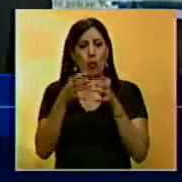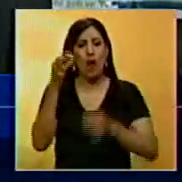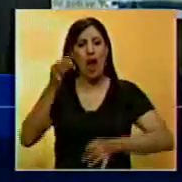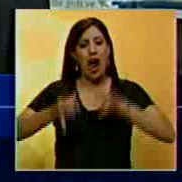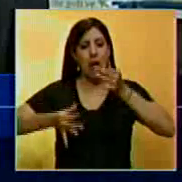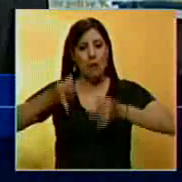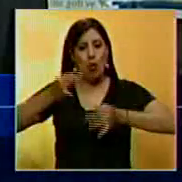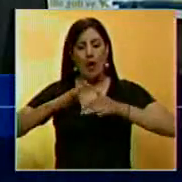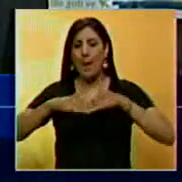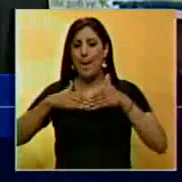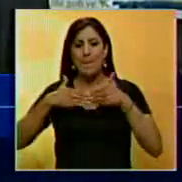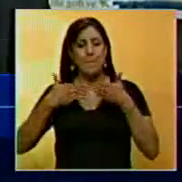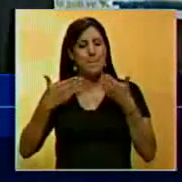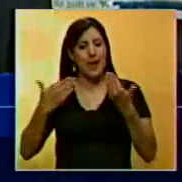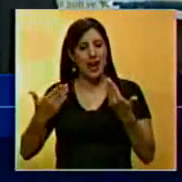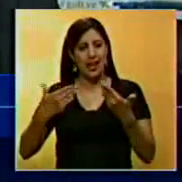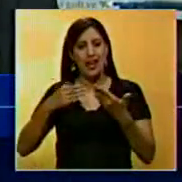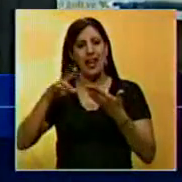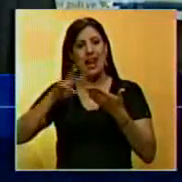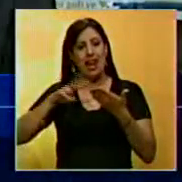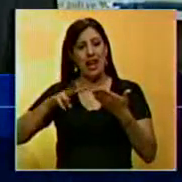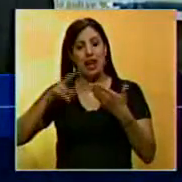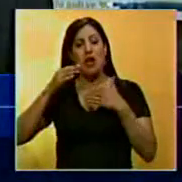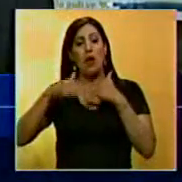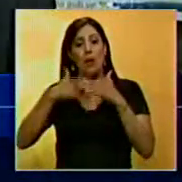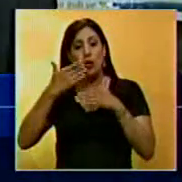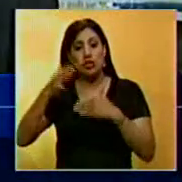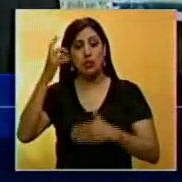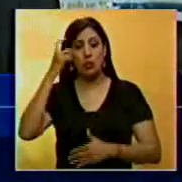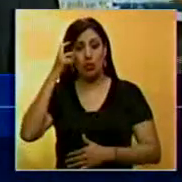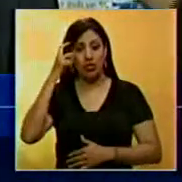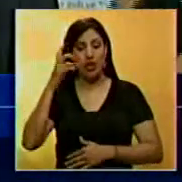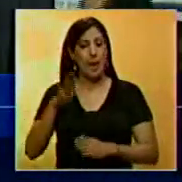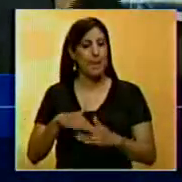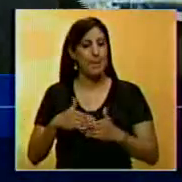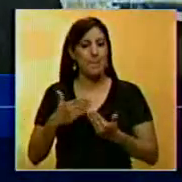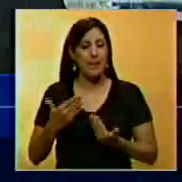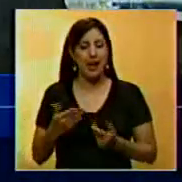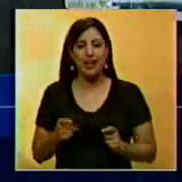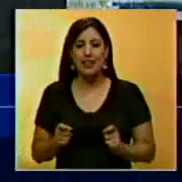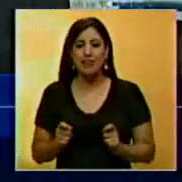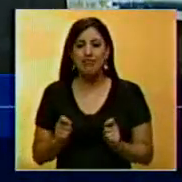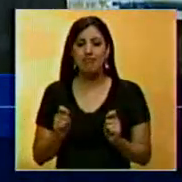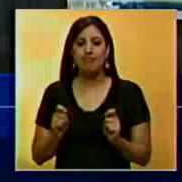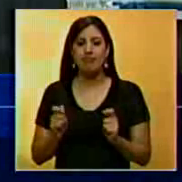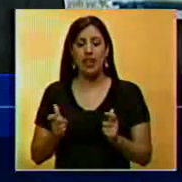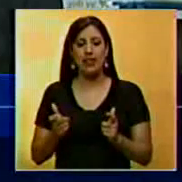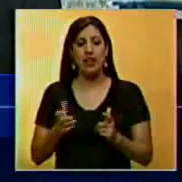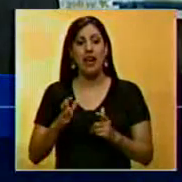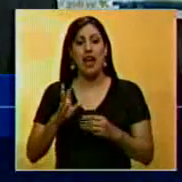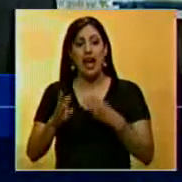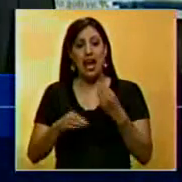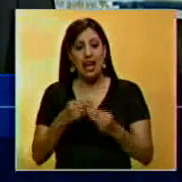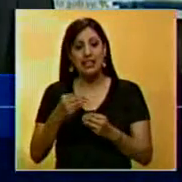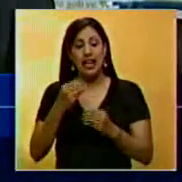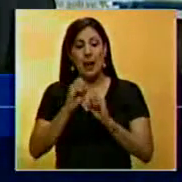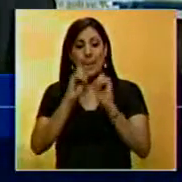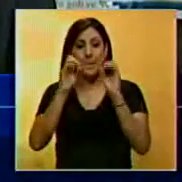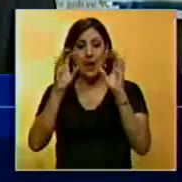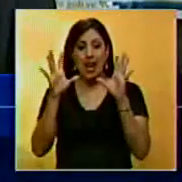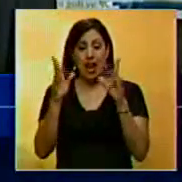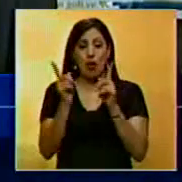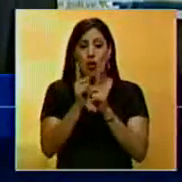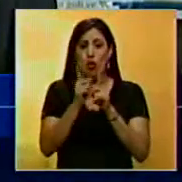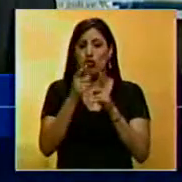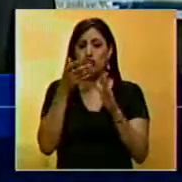abogados para ver los pasos que van a dar en los próximos días para tratar de que se produzca un esclarecimiento a